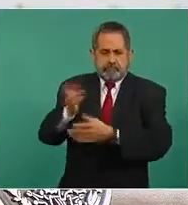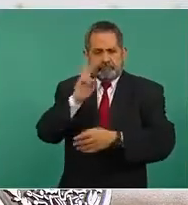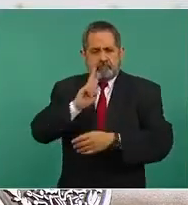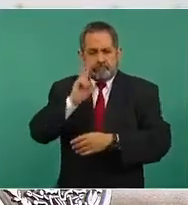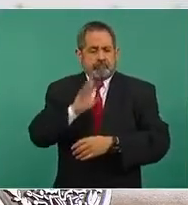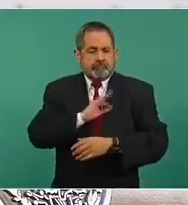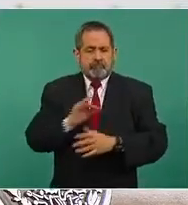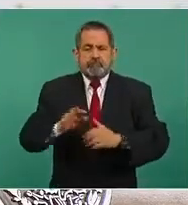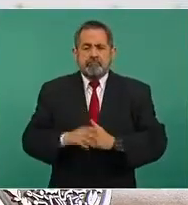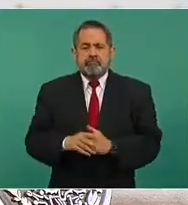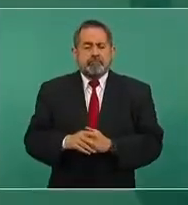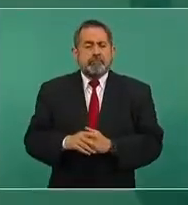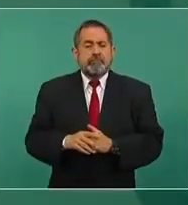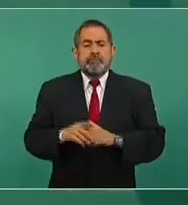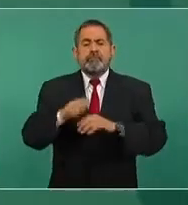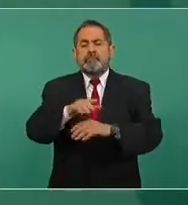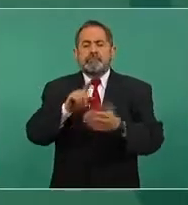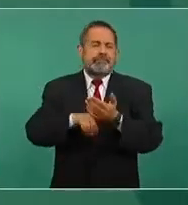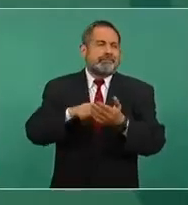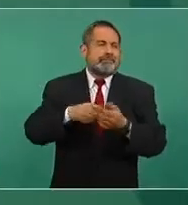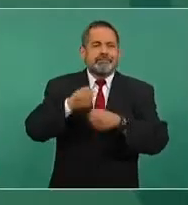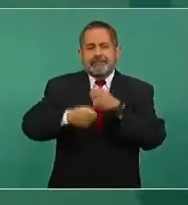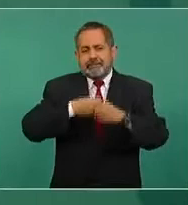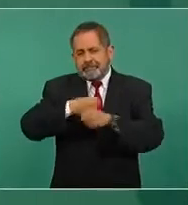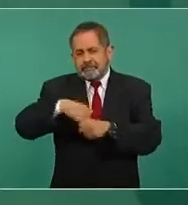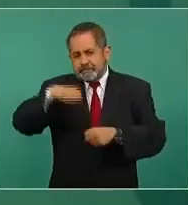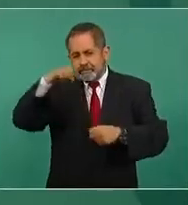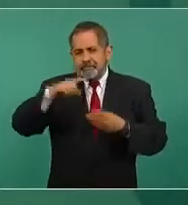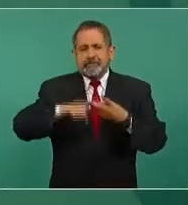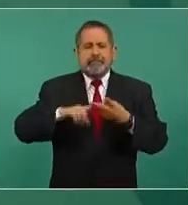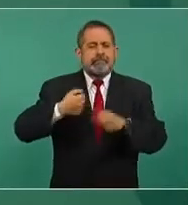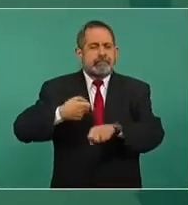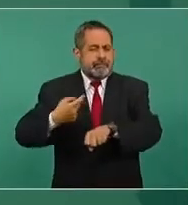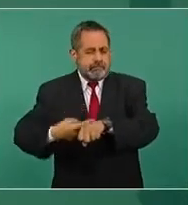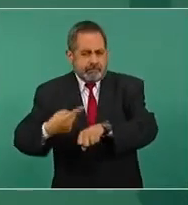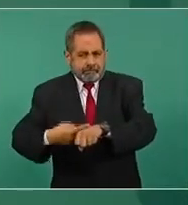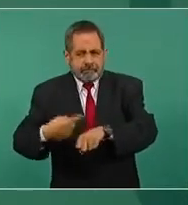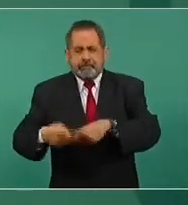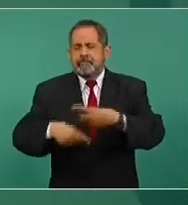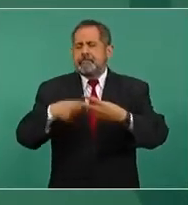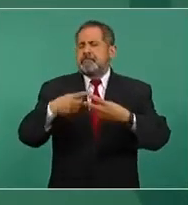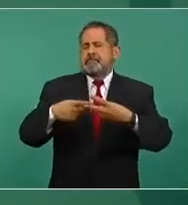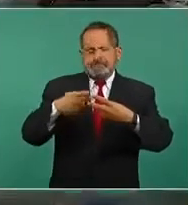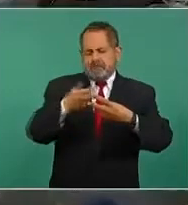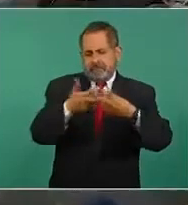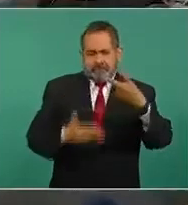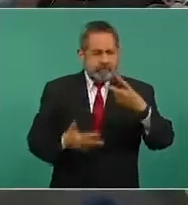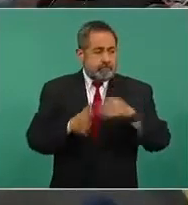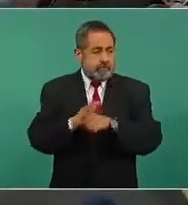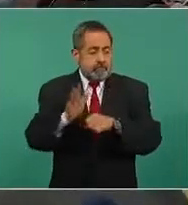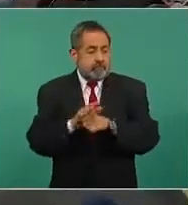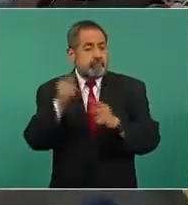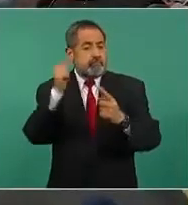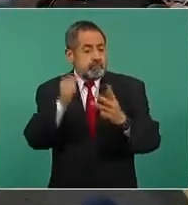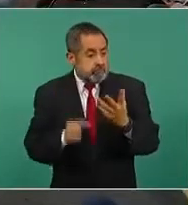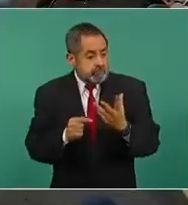lo que tiene que ver con la edad, lo que tiene que ver… Con la enfermedad también. Con la enfermedad, sí, y